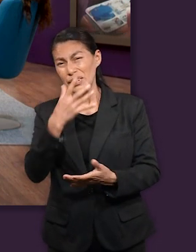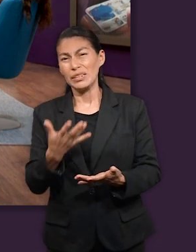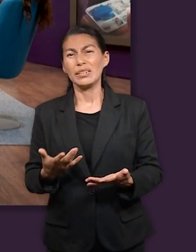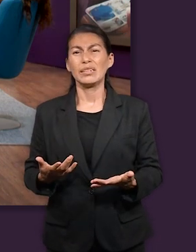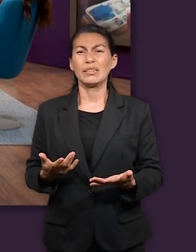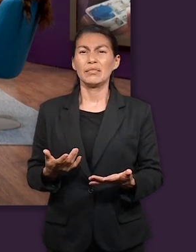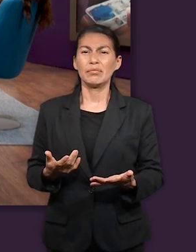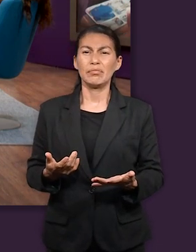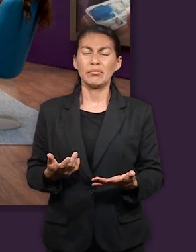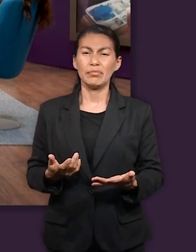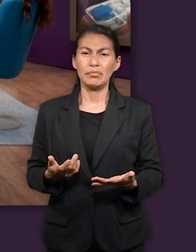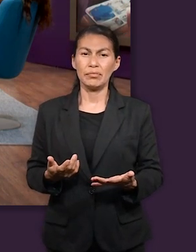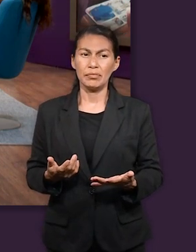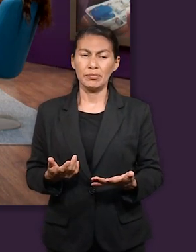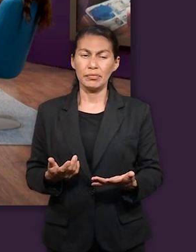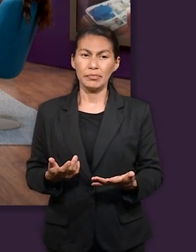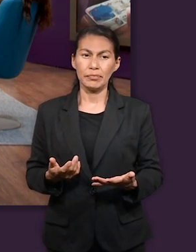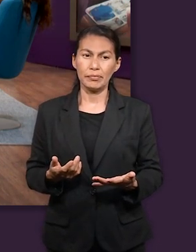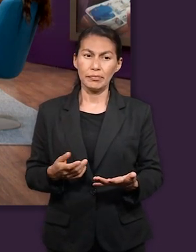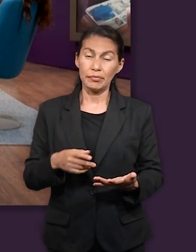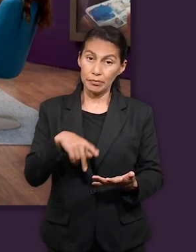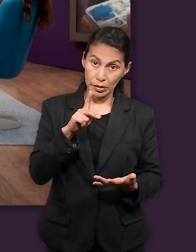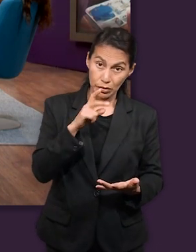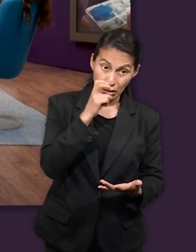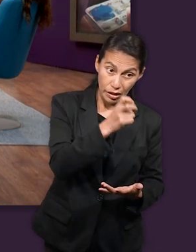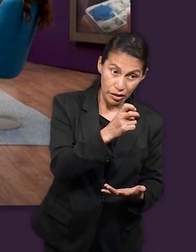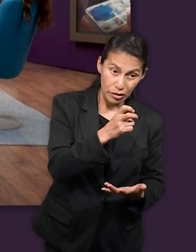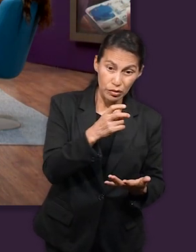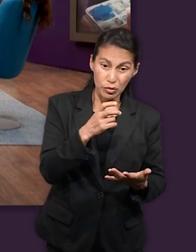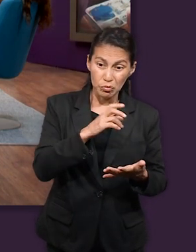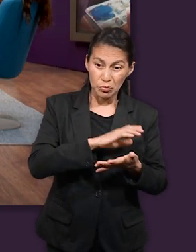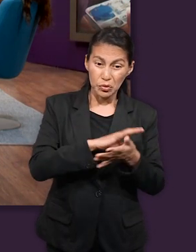aún de algo malo de algo negativo puede